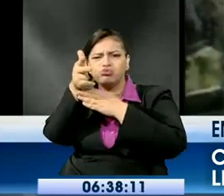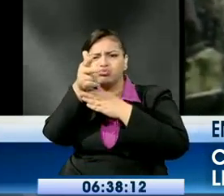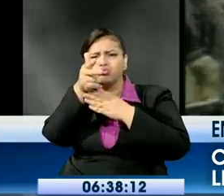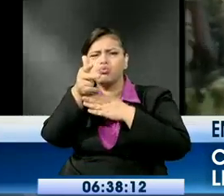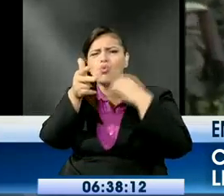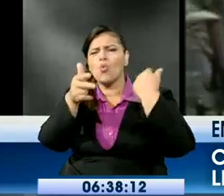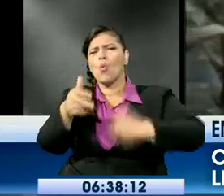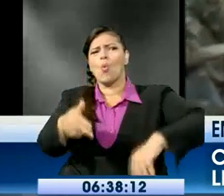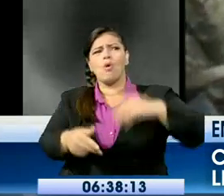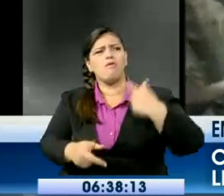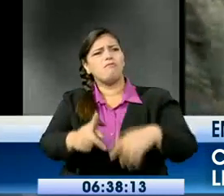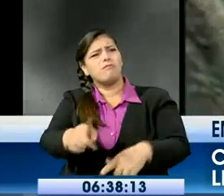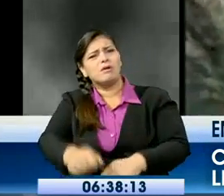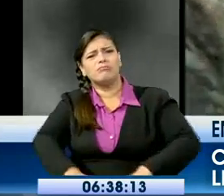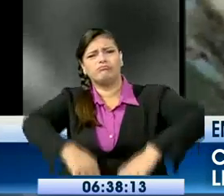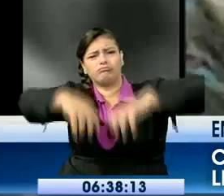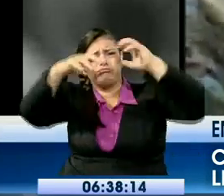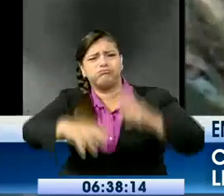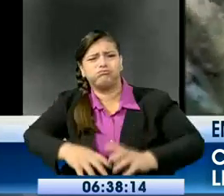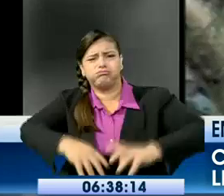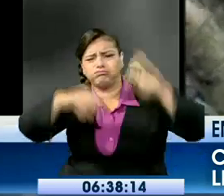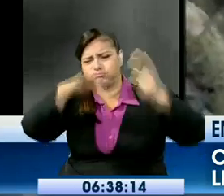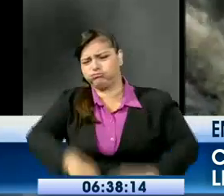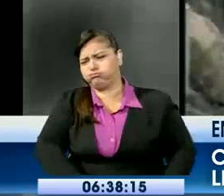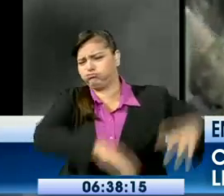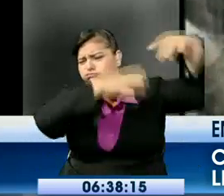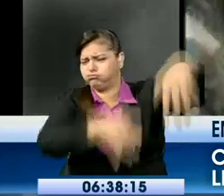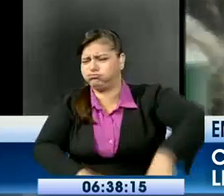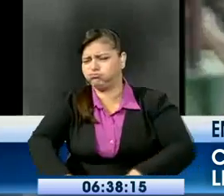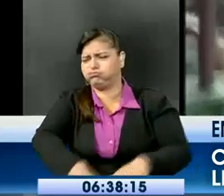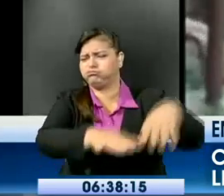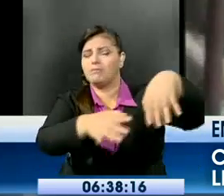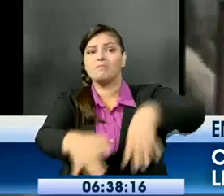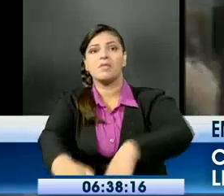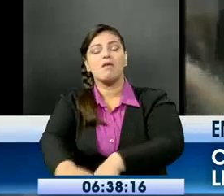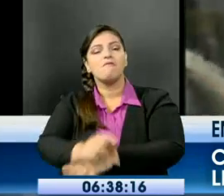evidenciaba la fuerza, la fiereza de la naturaleza.